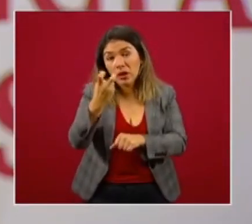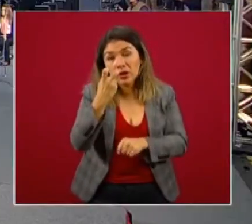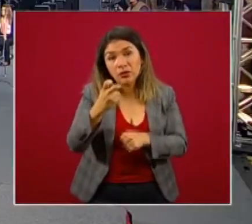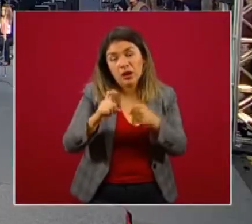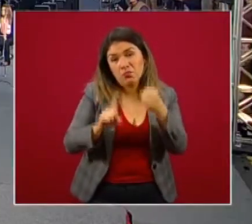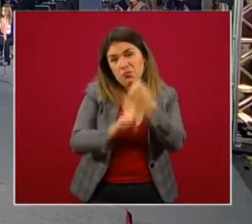contingencia.